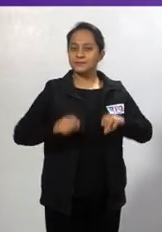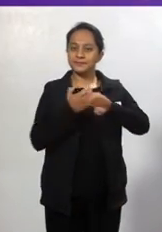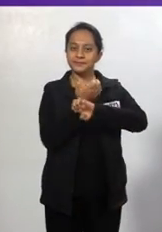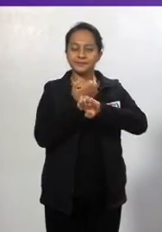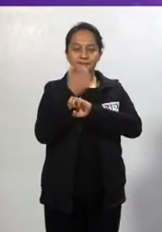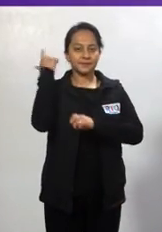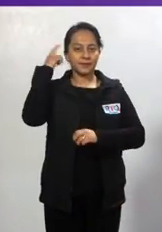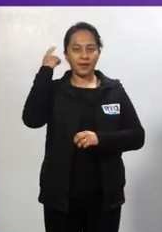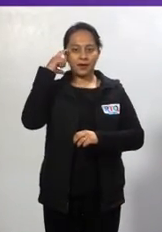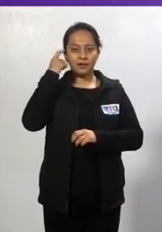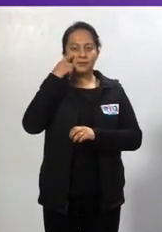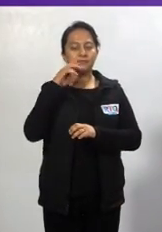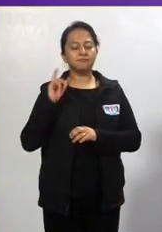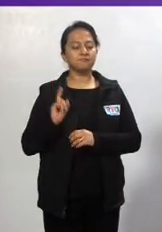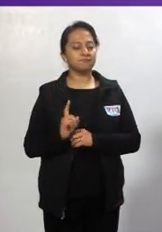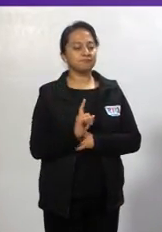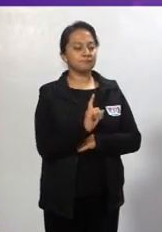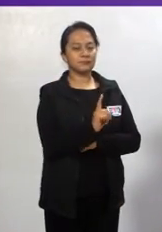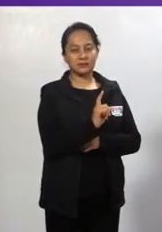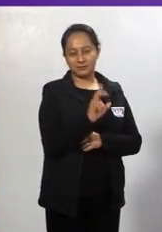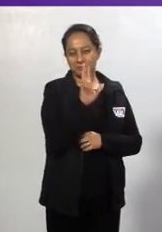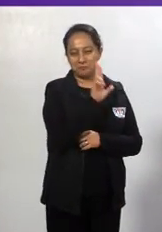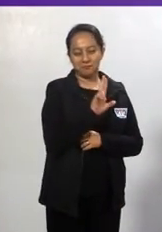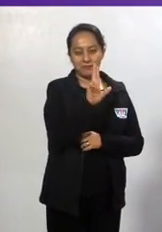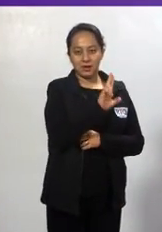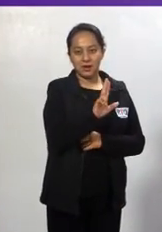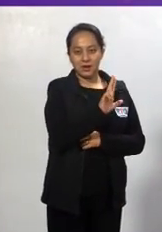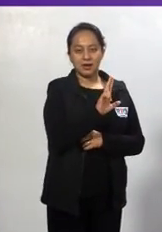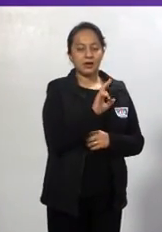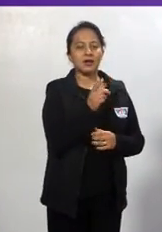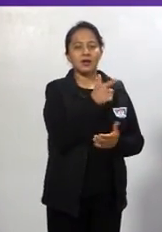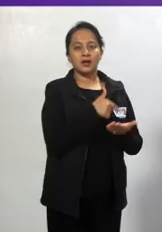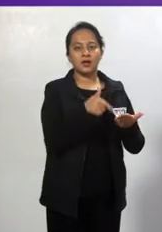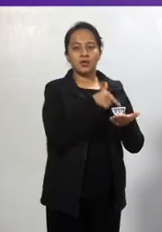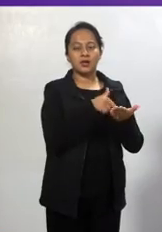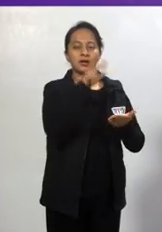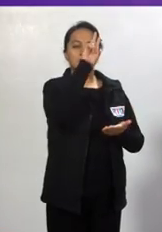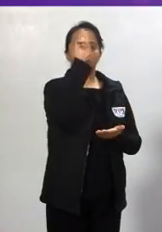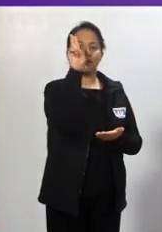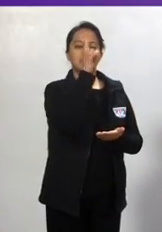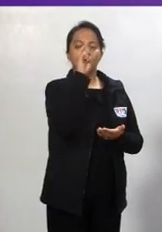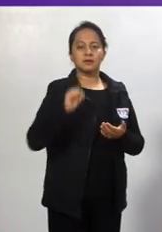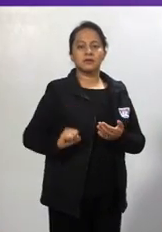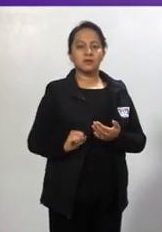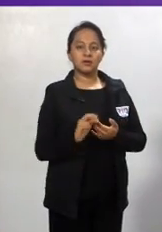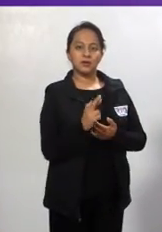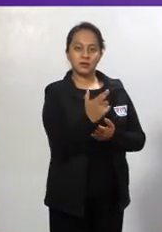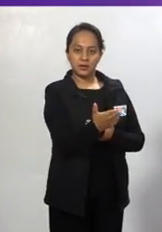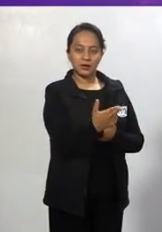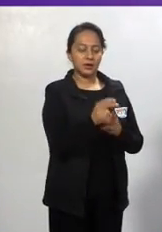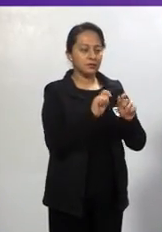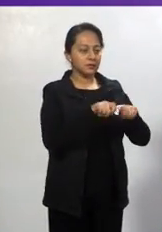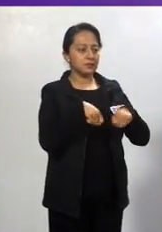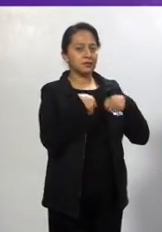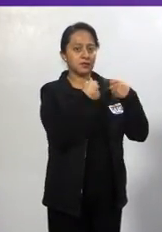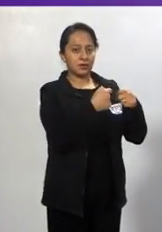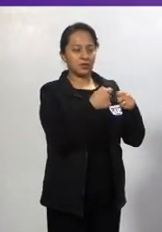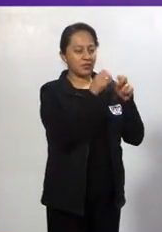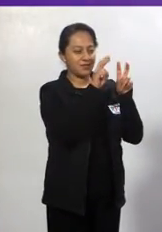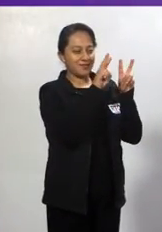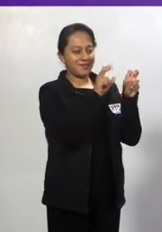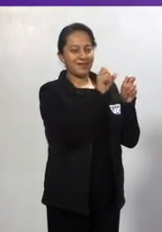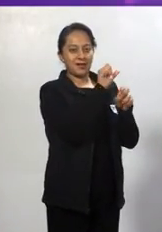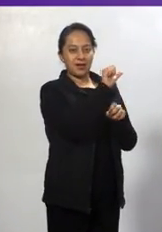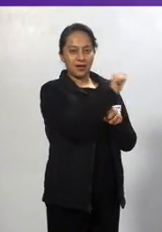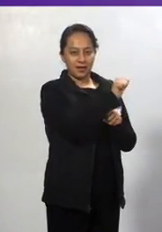El gobernador del estado, Francisco Domínguez Servién, acudió este martes a las instalaciones de la Universidad Tecnológica de San Juan del Río. Entregó el